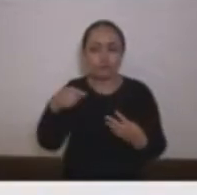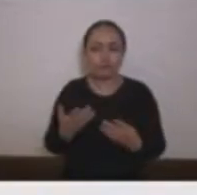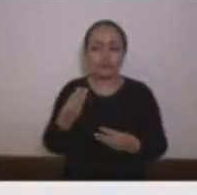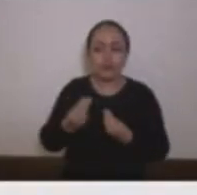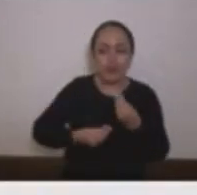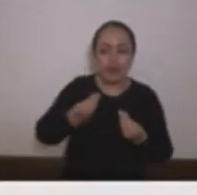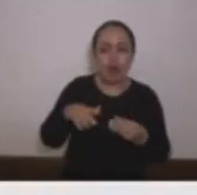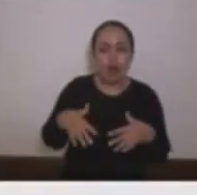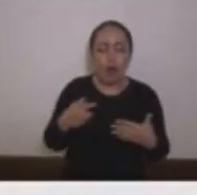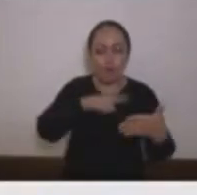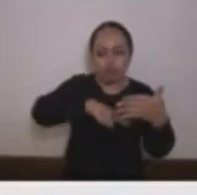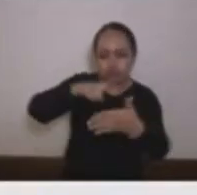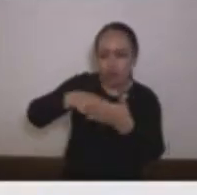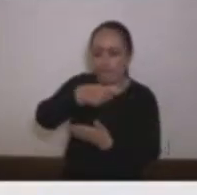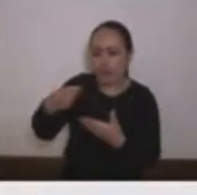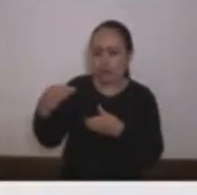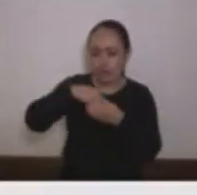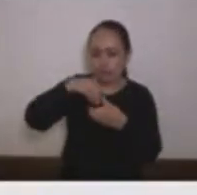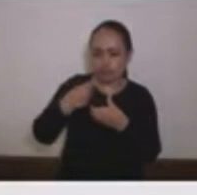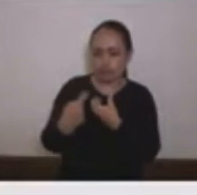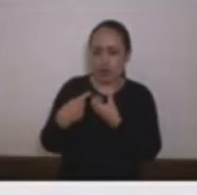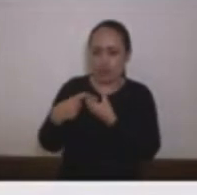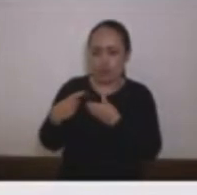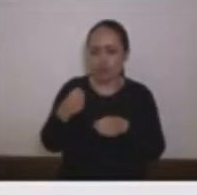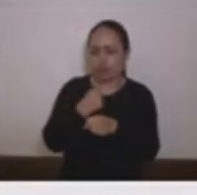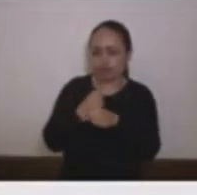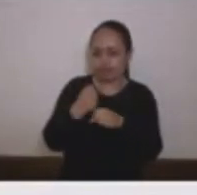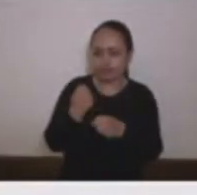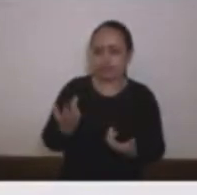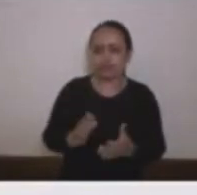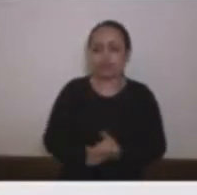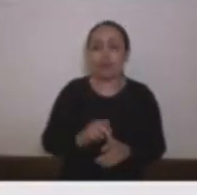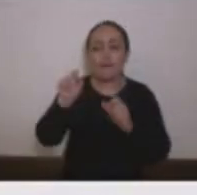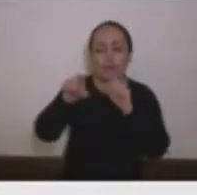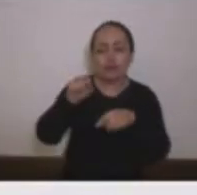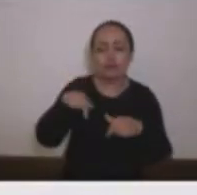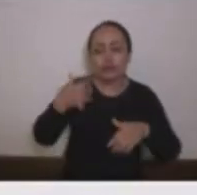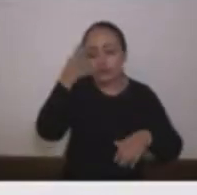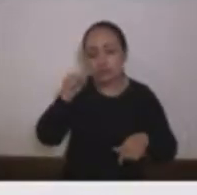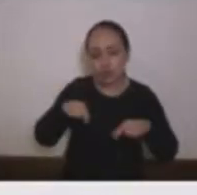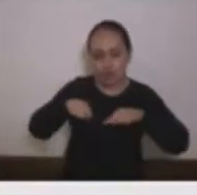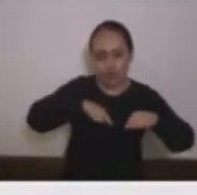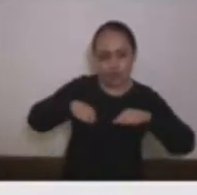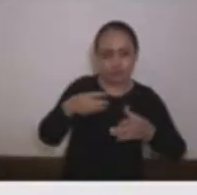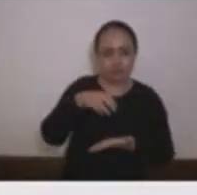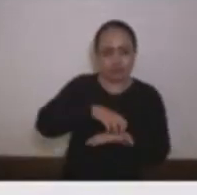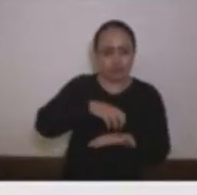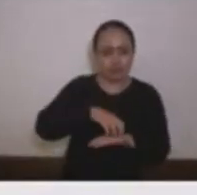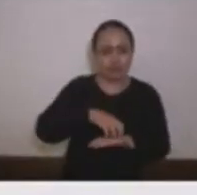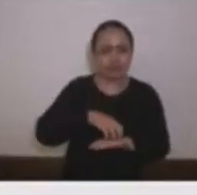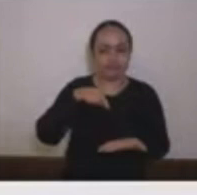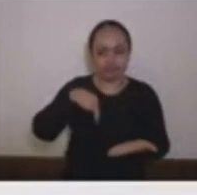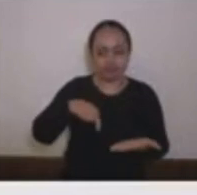planta de personal de la Contraloría de Medellín quisiera preguntarle si la Administración Municipal o los concejales que voten a favor de su